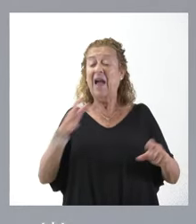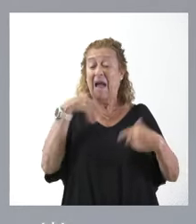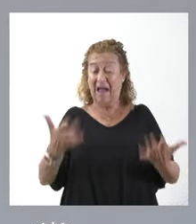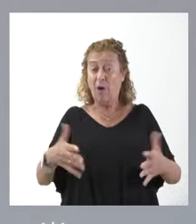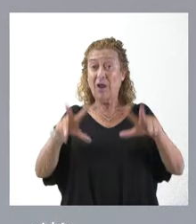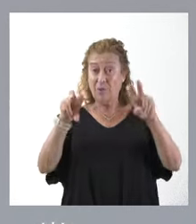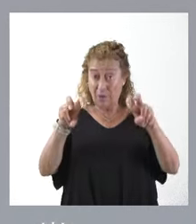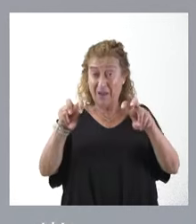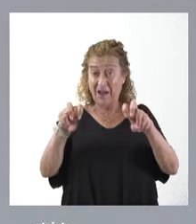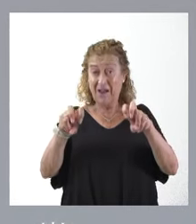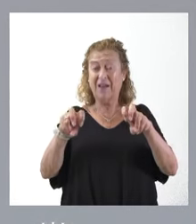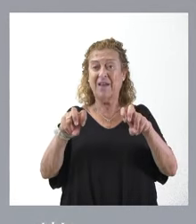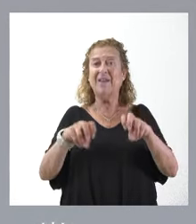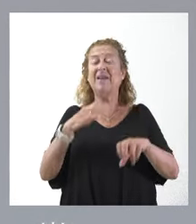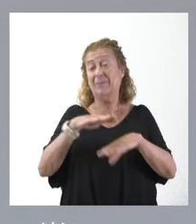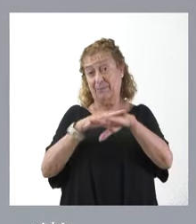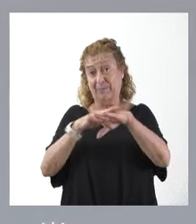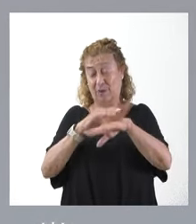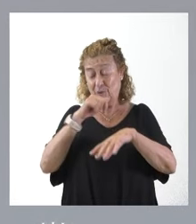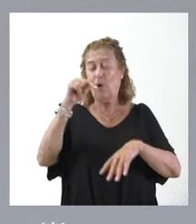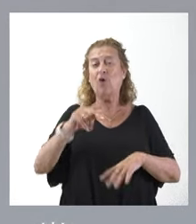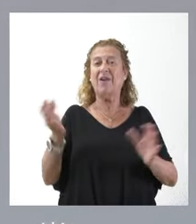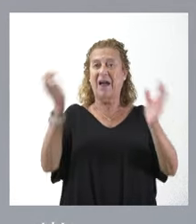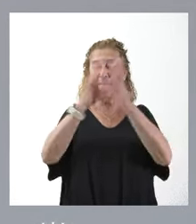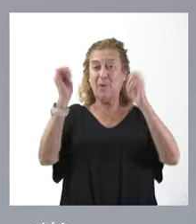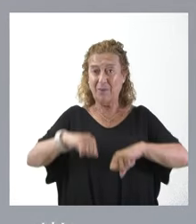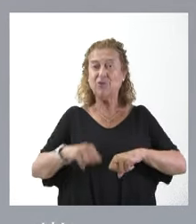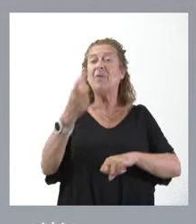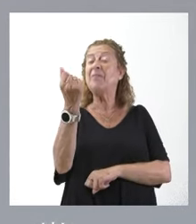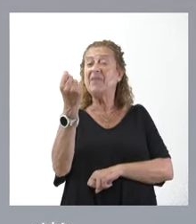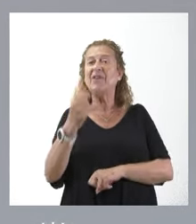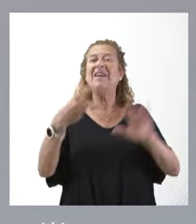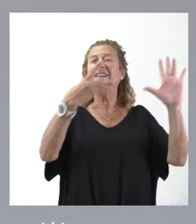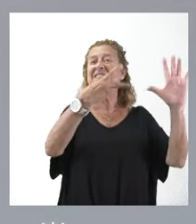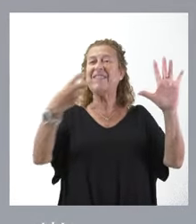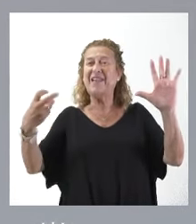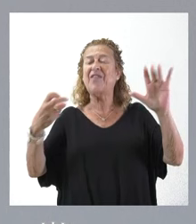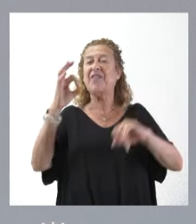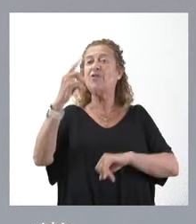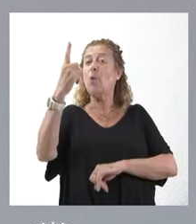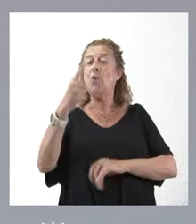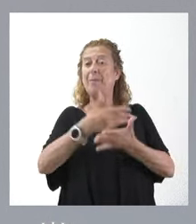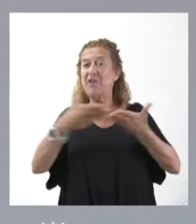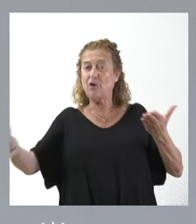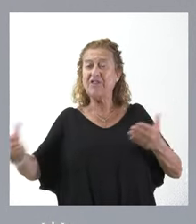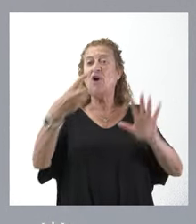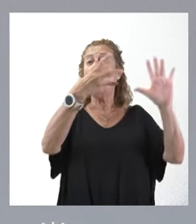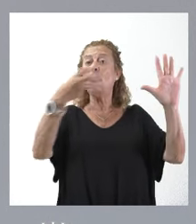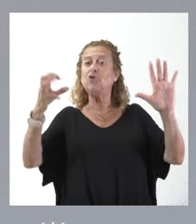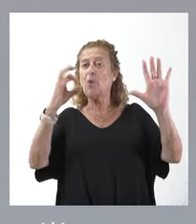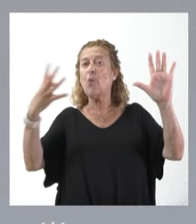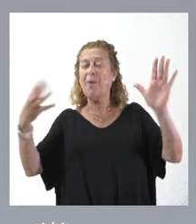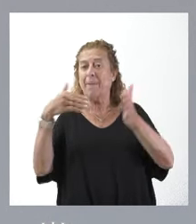RPT que hoy aprobamos tiene un coste de 701.809